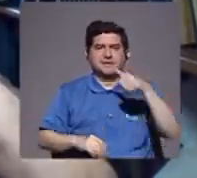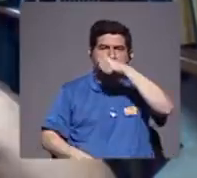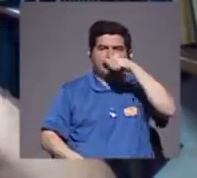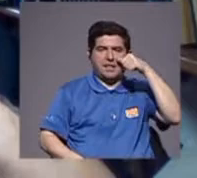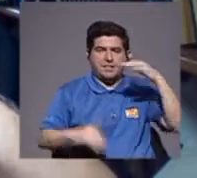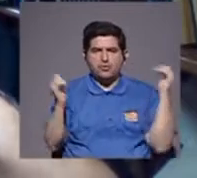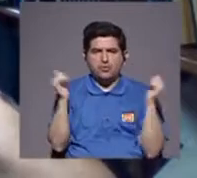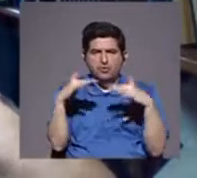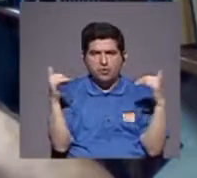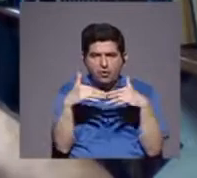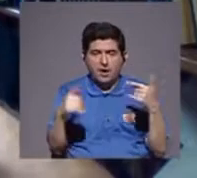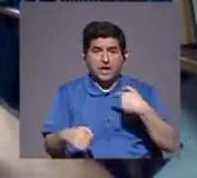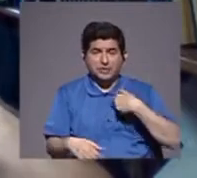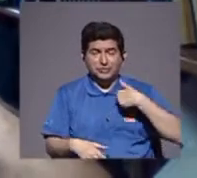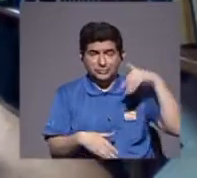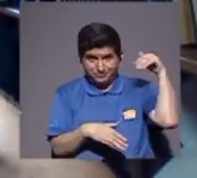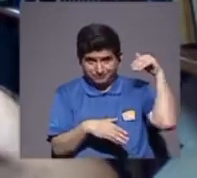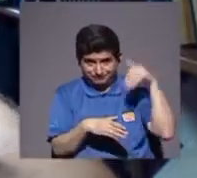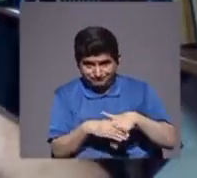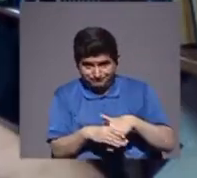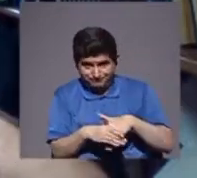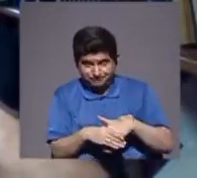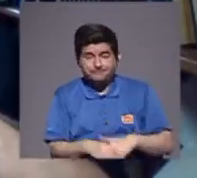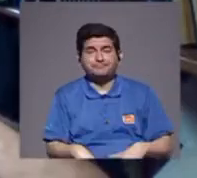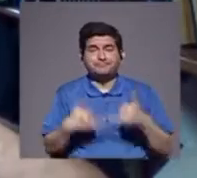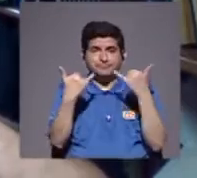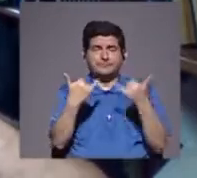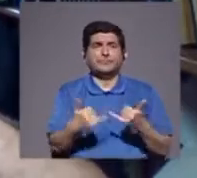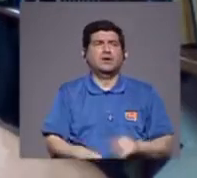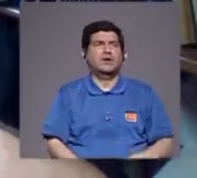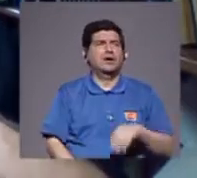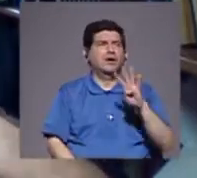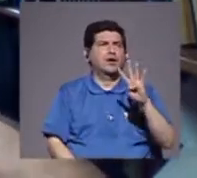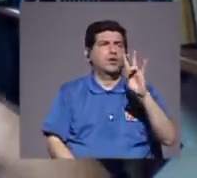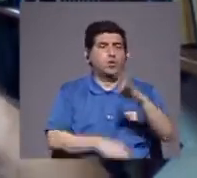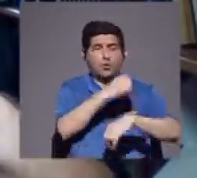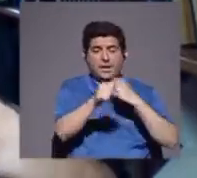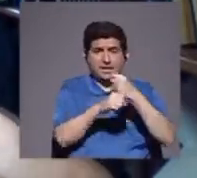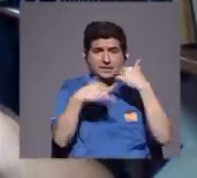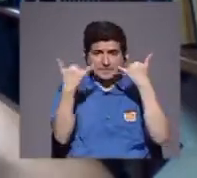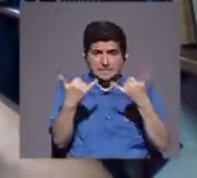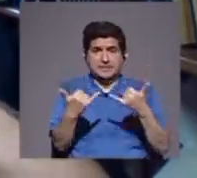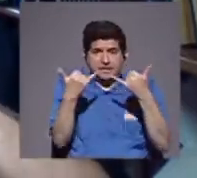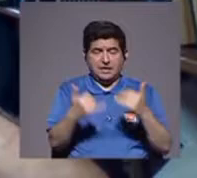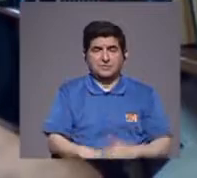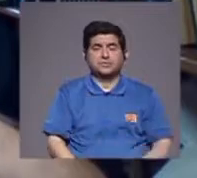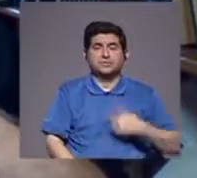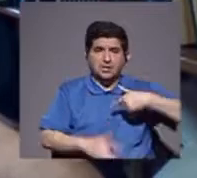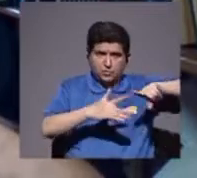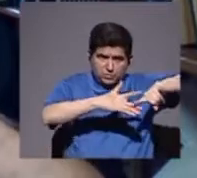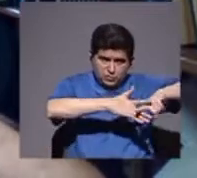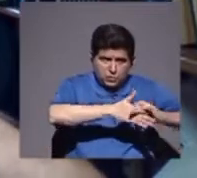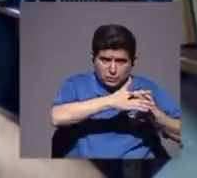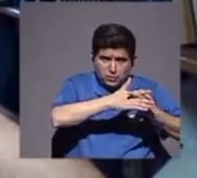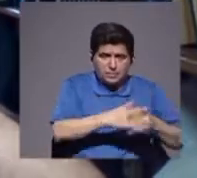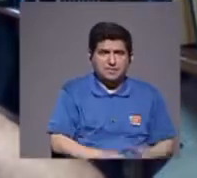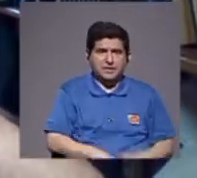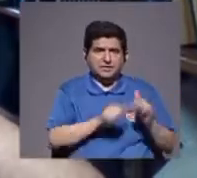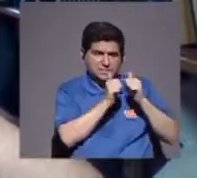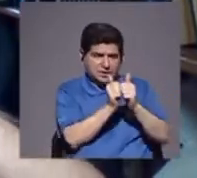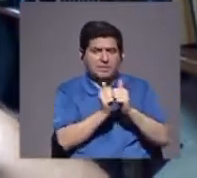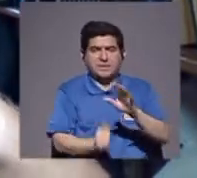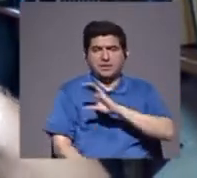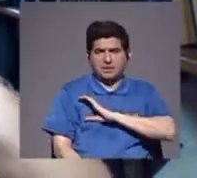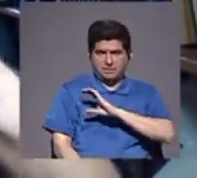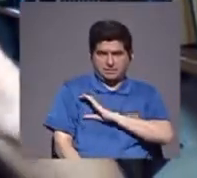y yo, que he estado involucrado, en este momento, alrededor de 47 años, desde que, empecé, a acompañar, a la